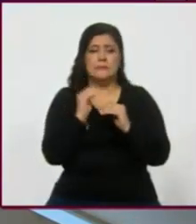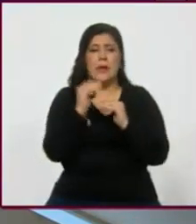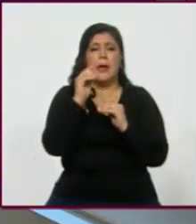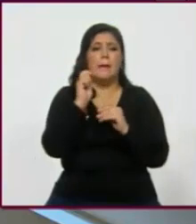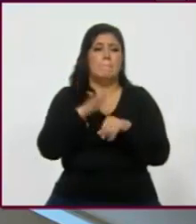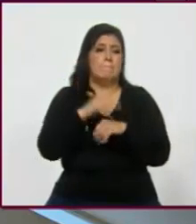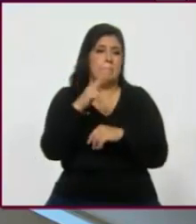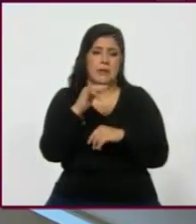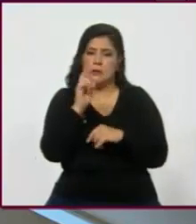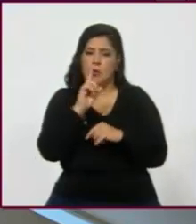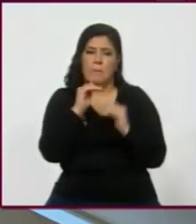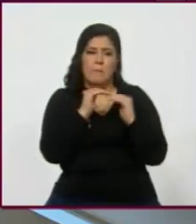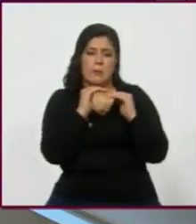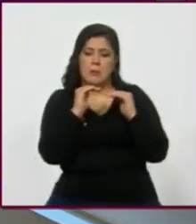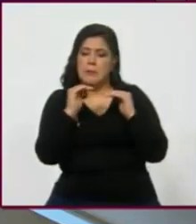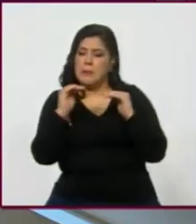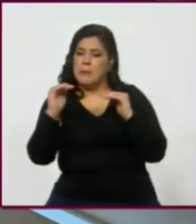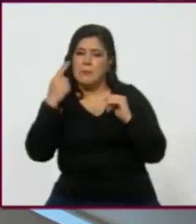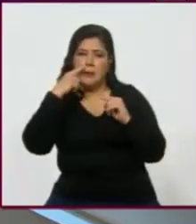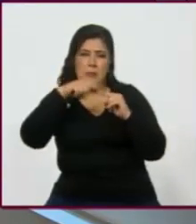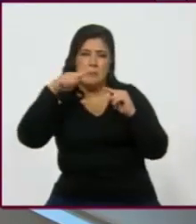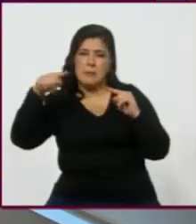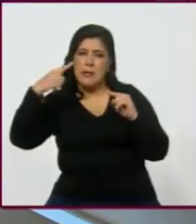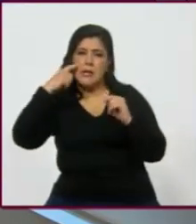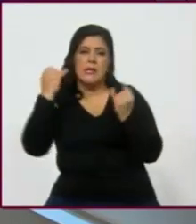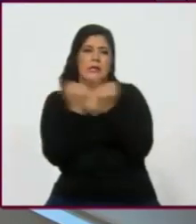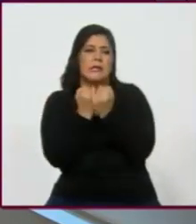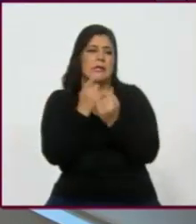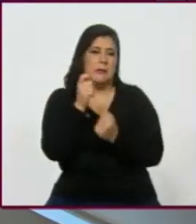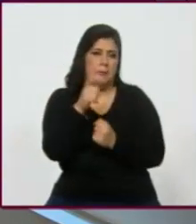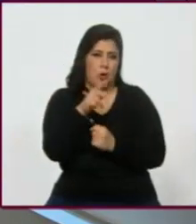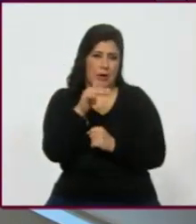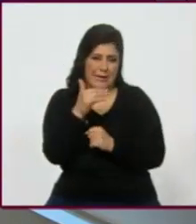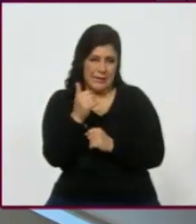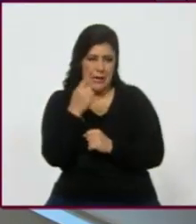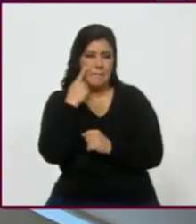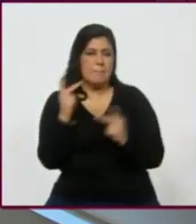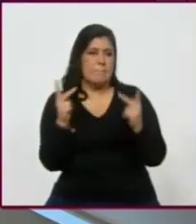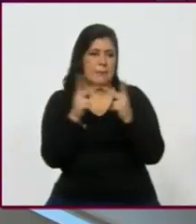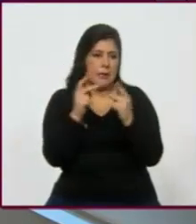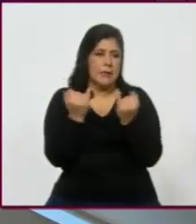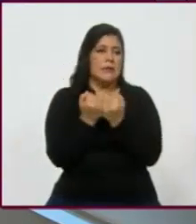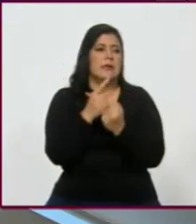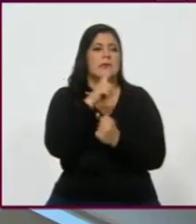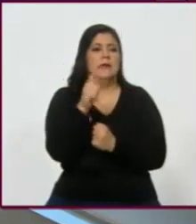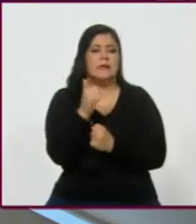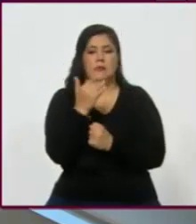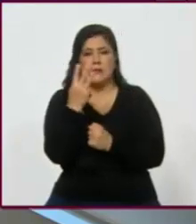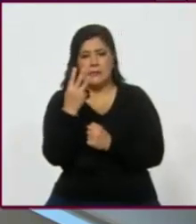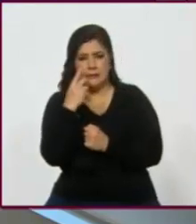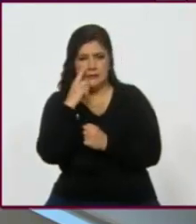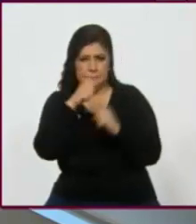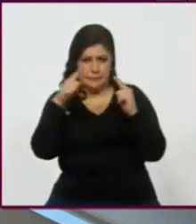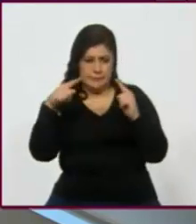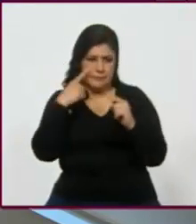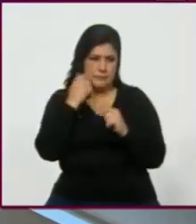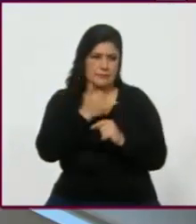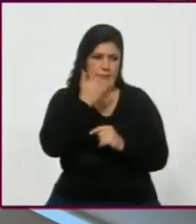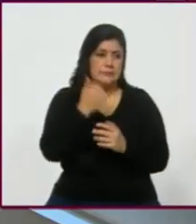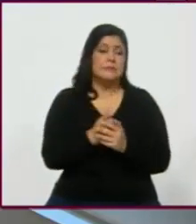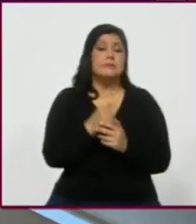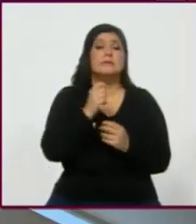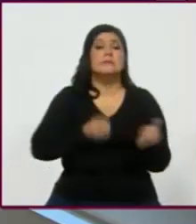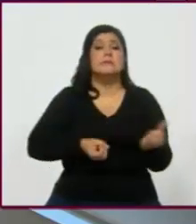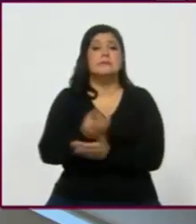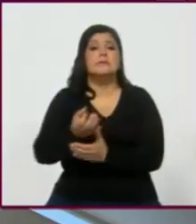tenemos el mismo nivel de precisión que tuvimos con Anaya, y aquí en el margen inferior estamos en el 53, ¿no? ¿Quién salió a votar?